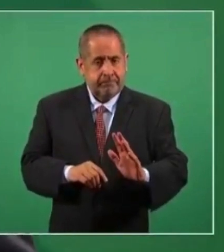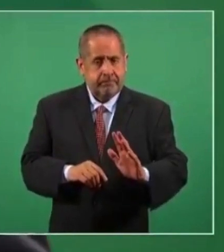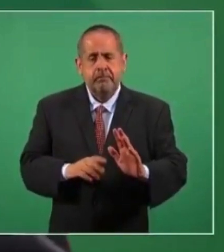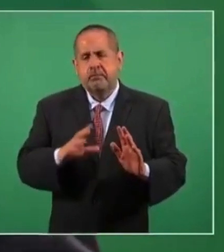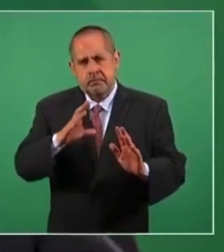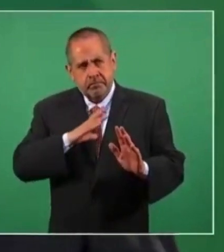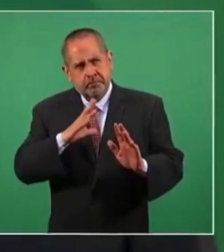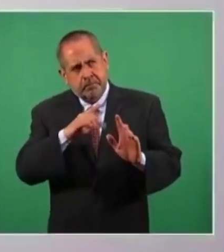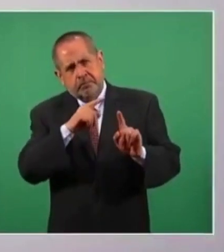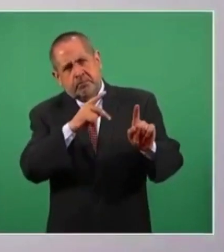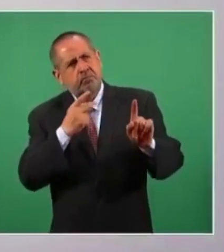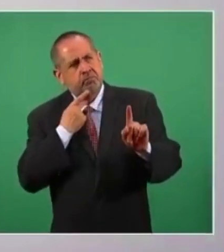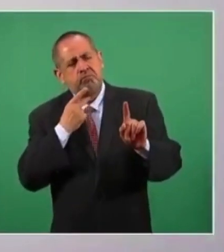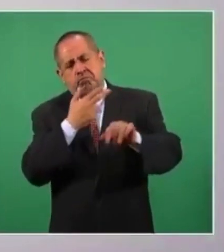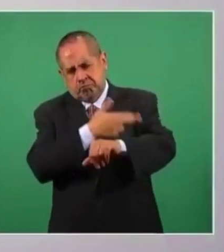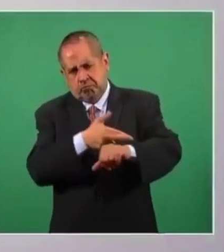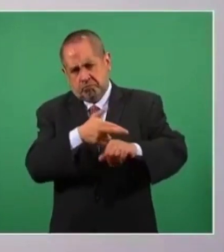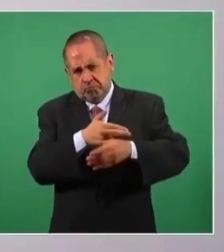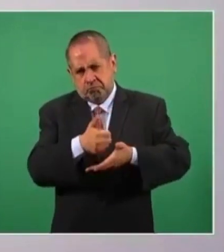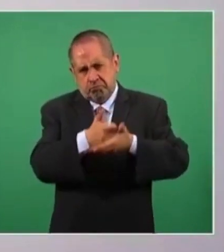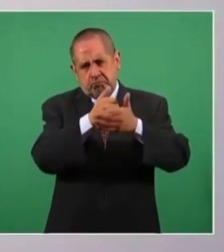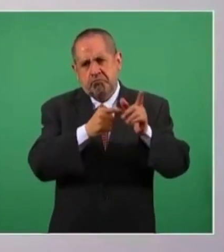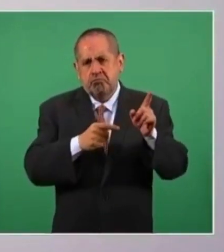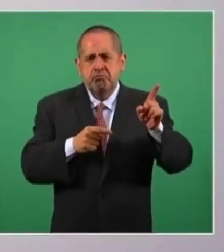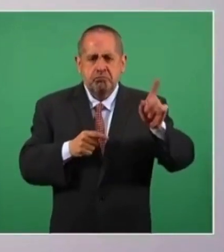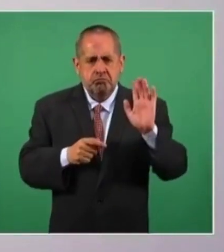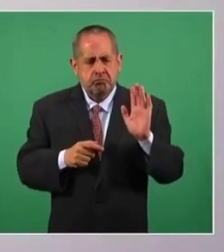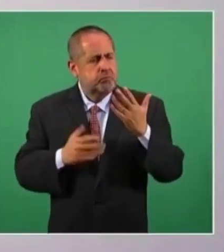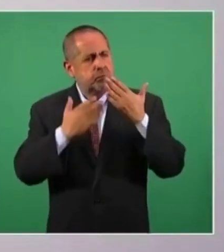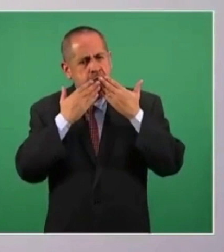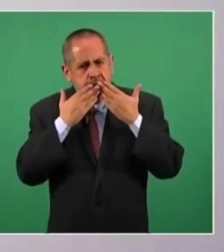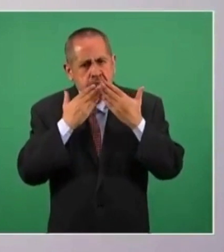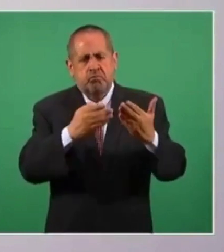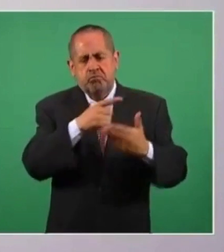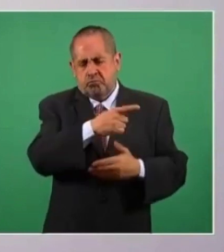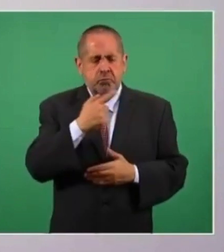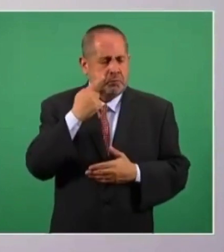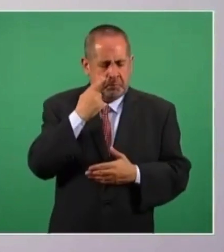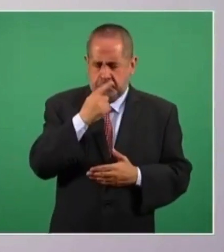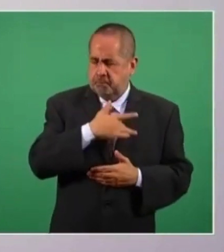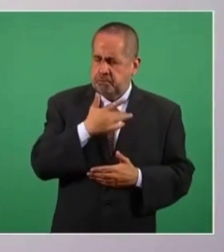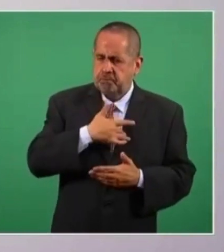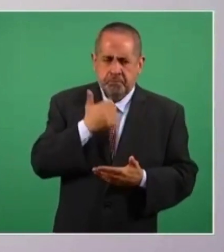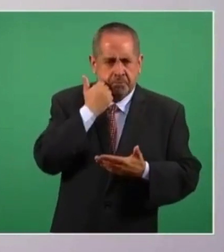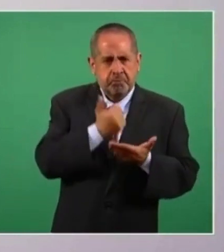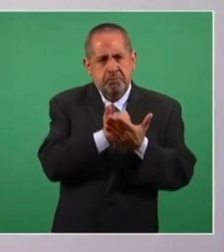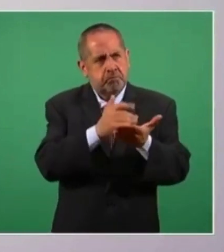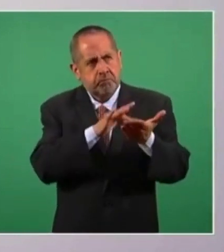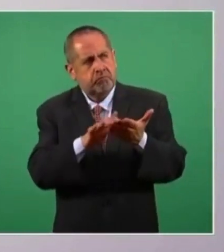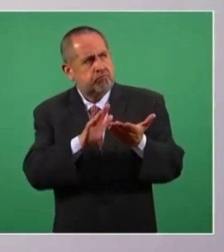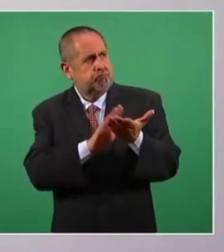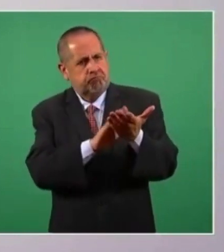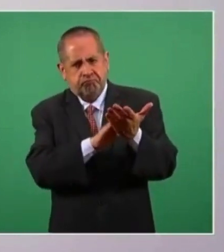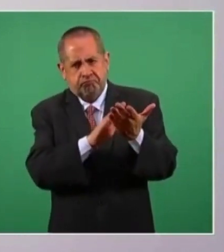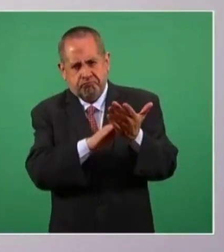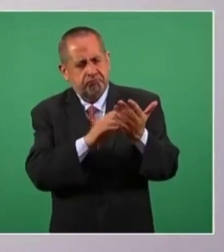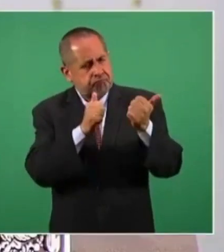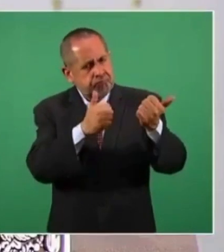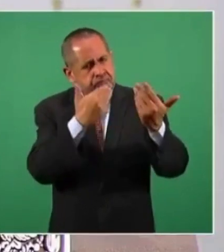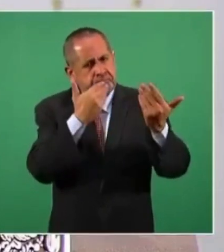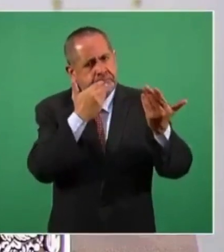esa política y son muy buenas las intenciones, y yo lo celebro.